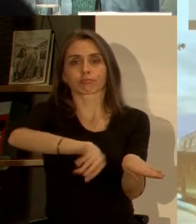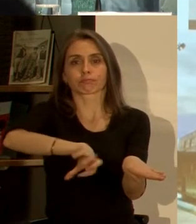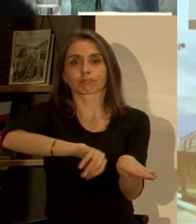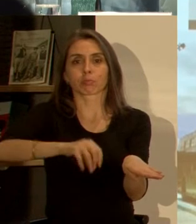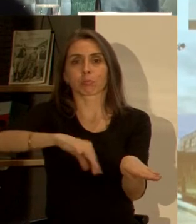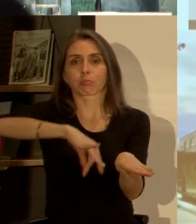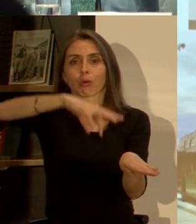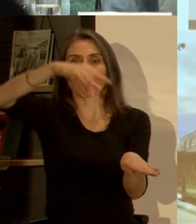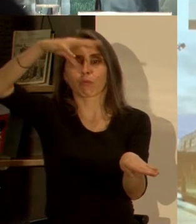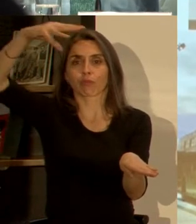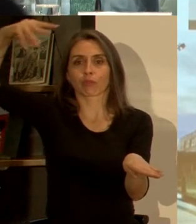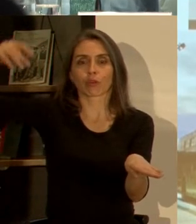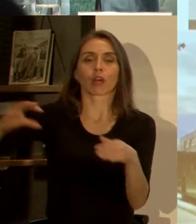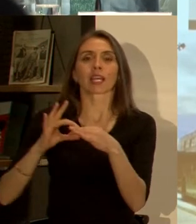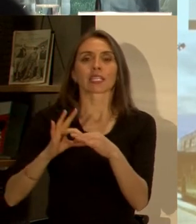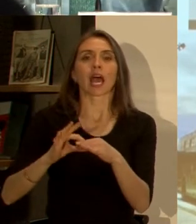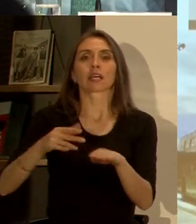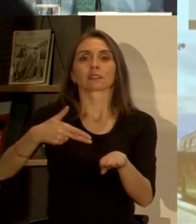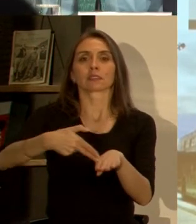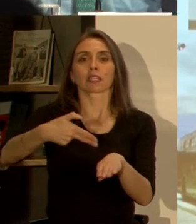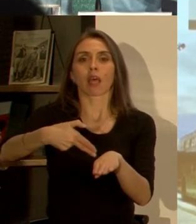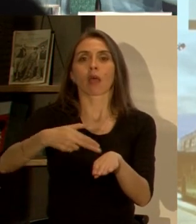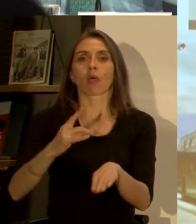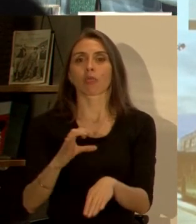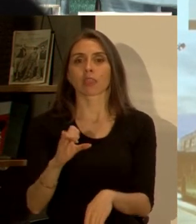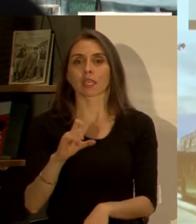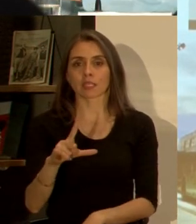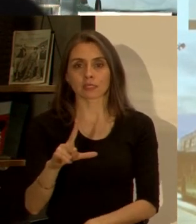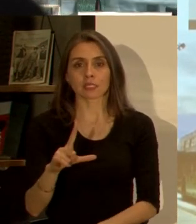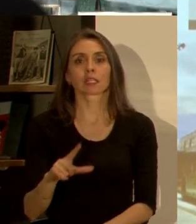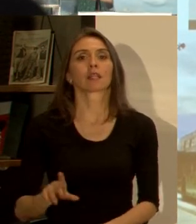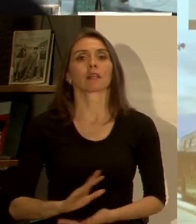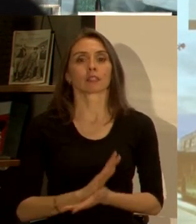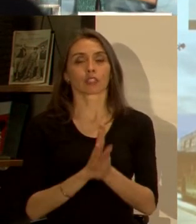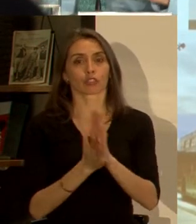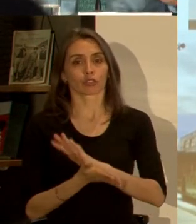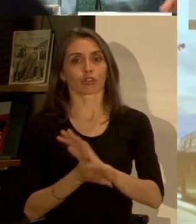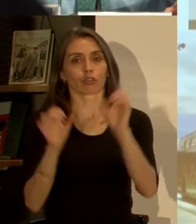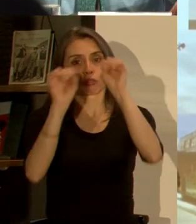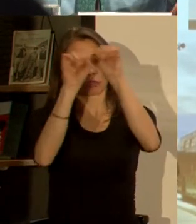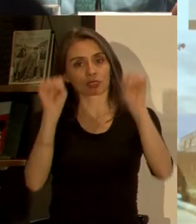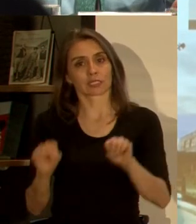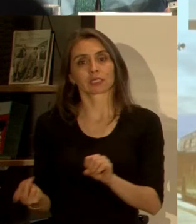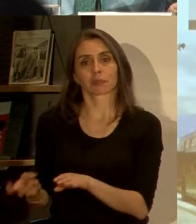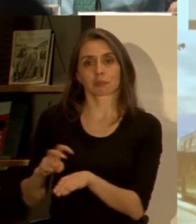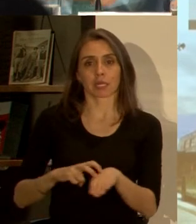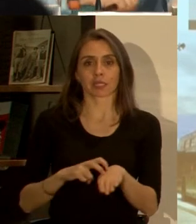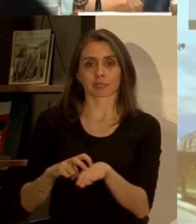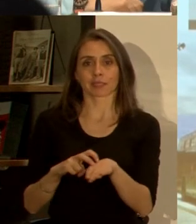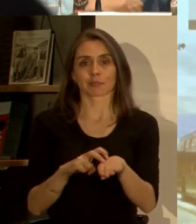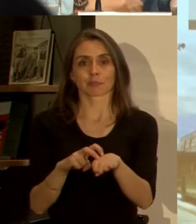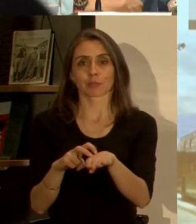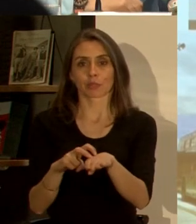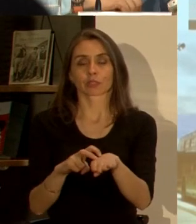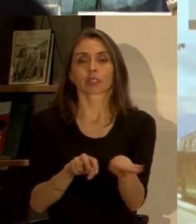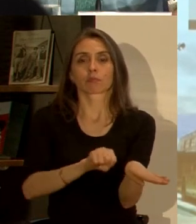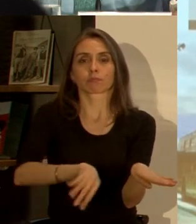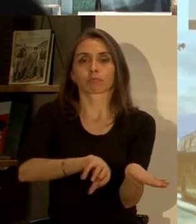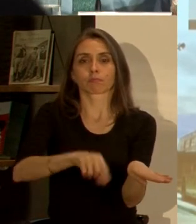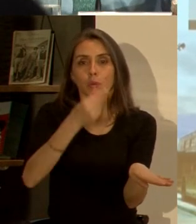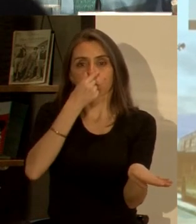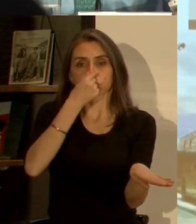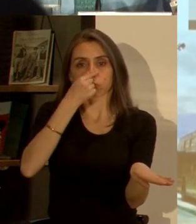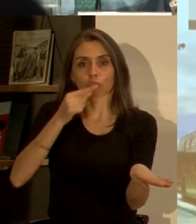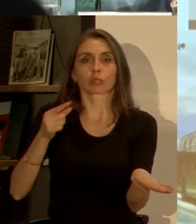partículas, gracias a los combustibles, dicen. Entonces, perdón, todo el sistema de transporte, en particular la contaminación,